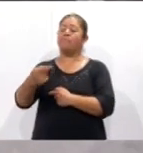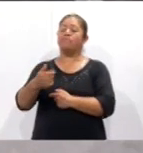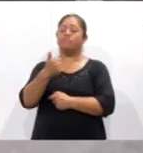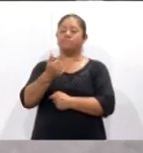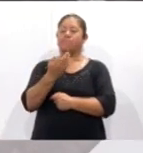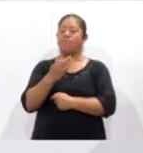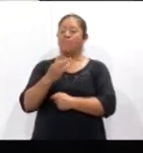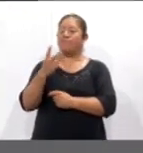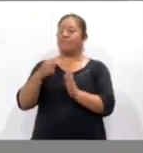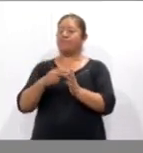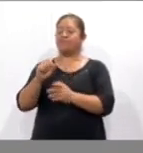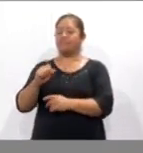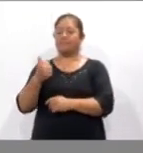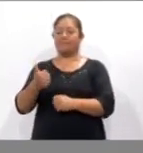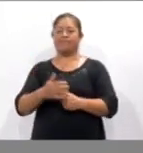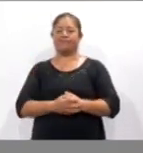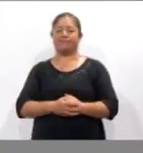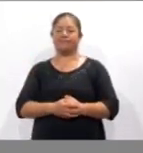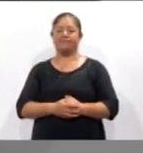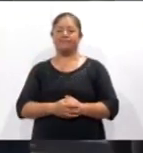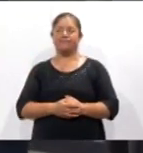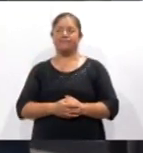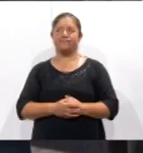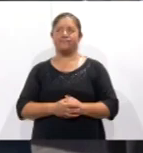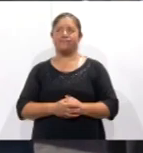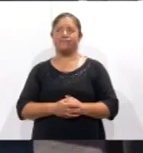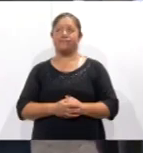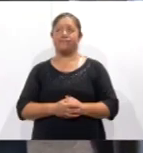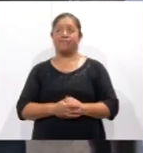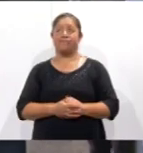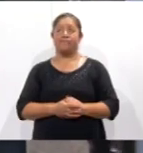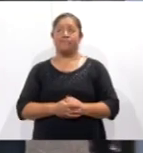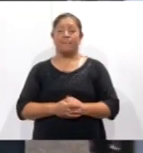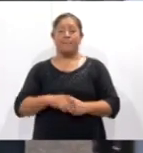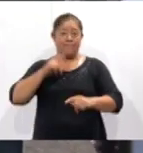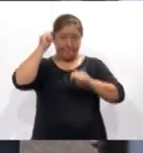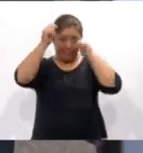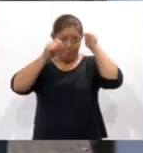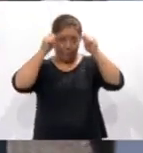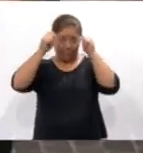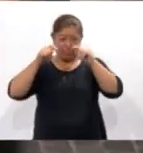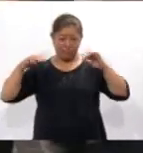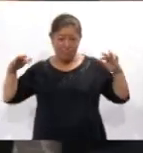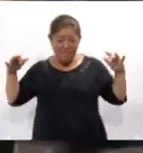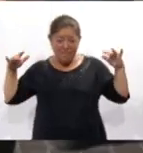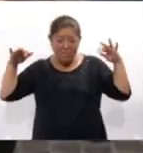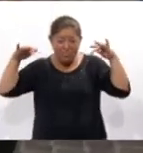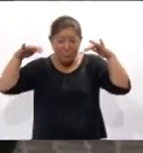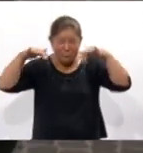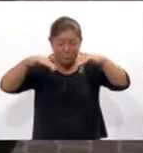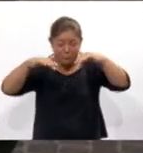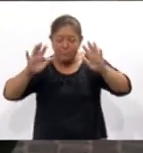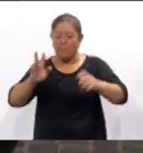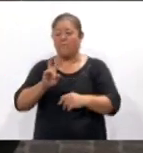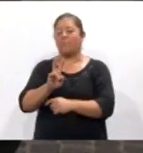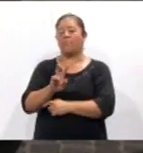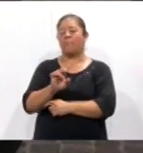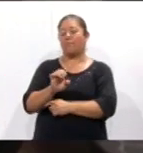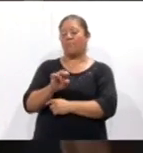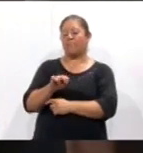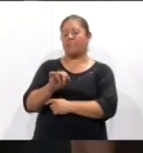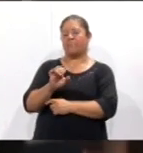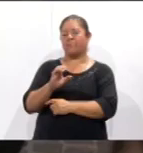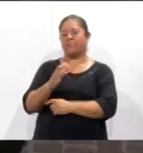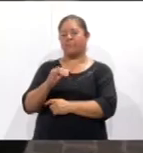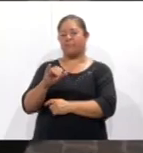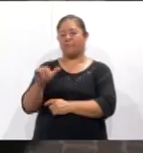2026. Una medida para combatir el turismo de masas. Venecia comenzó a cobrar el jueves